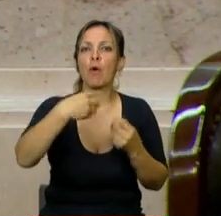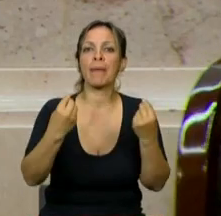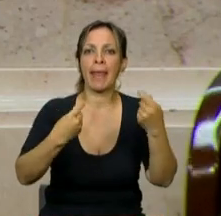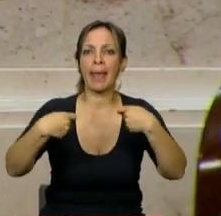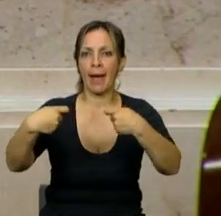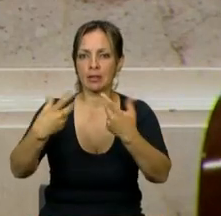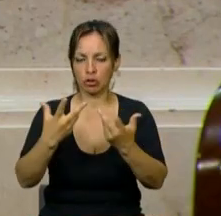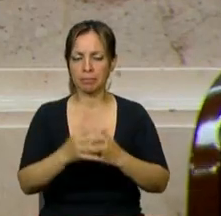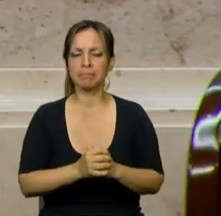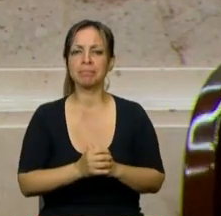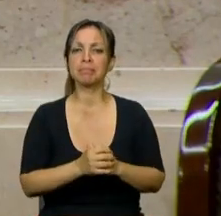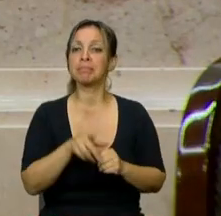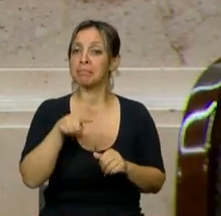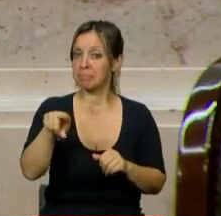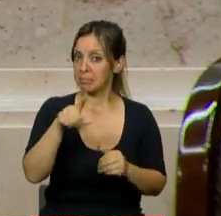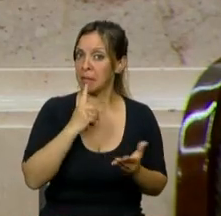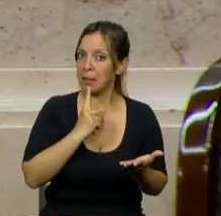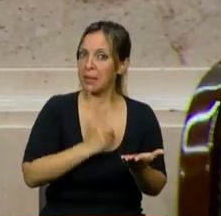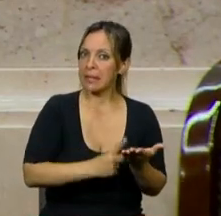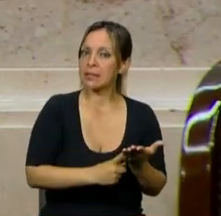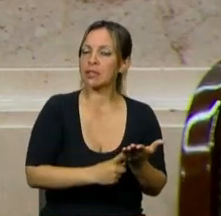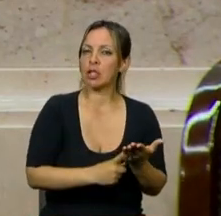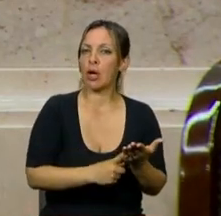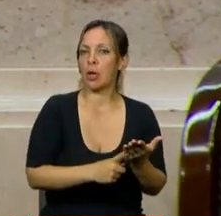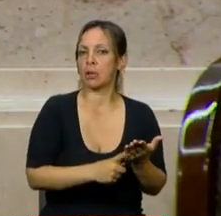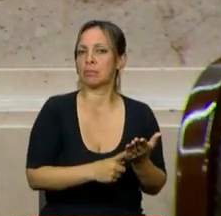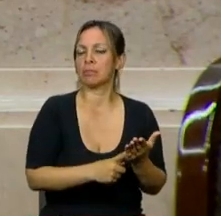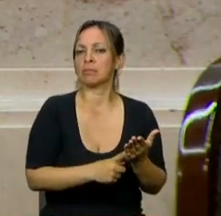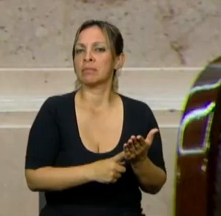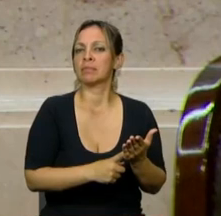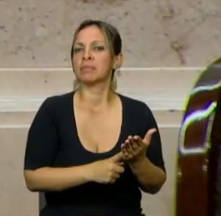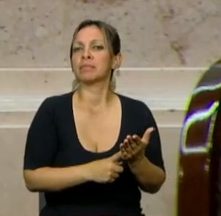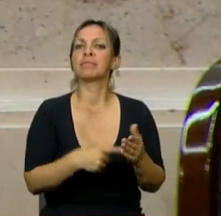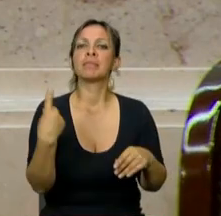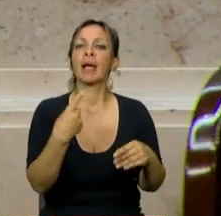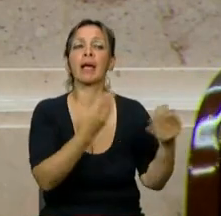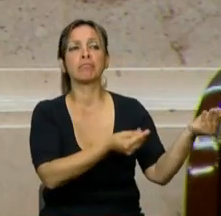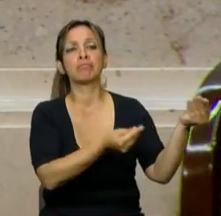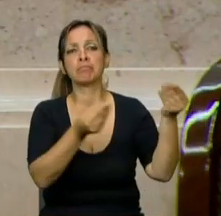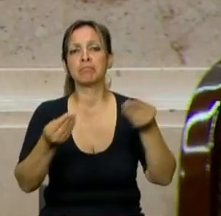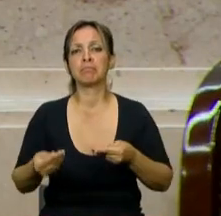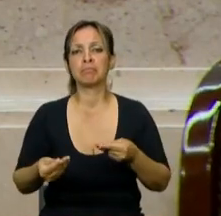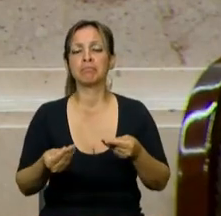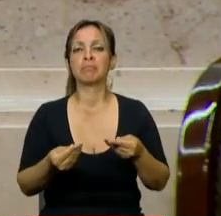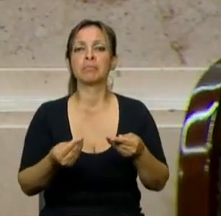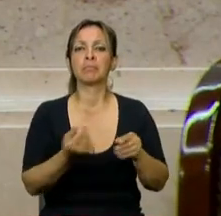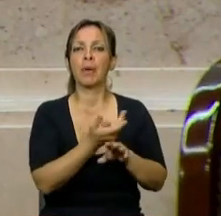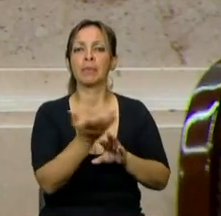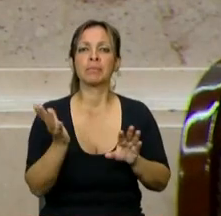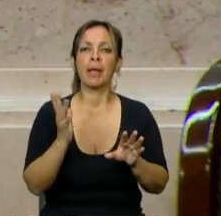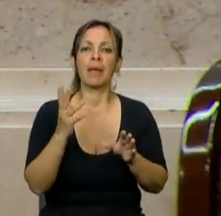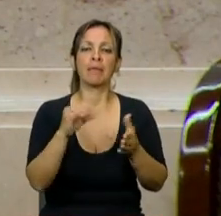Esta decisión de que hayamos recibido una veintena de funcionarios